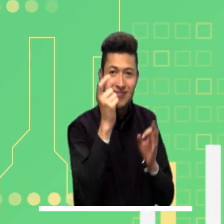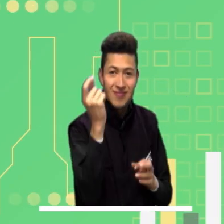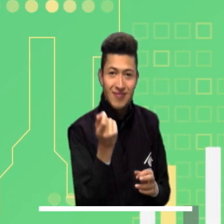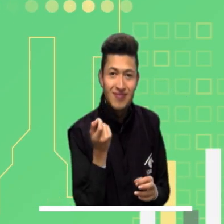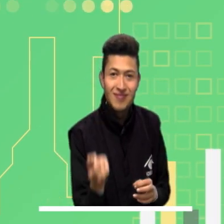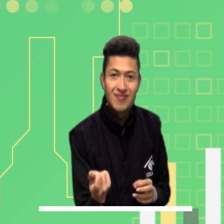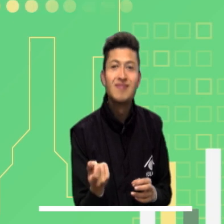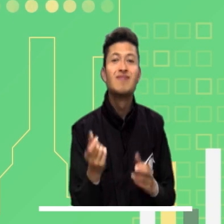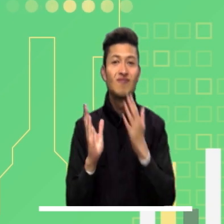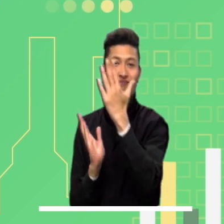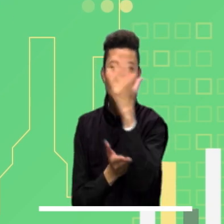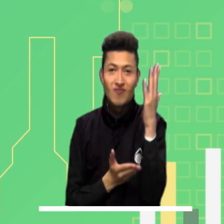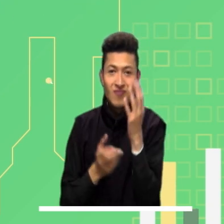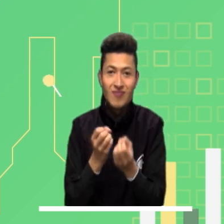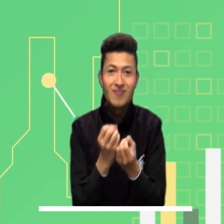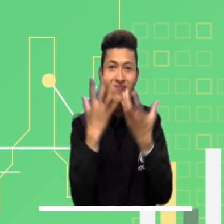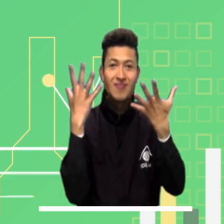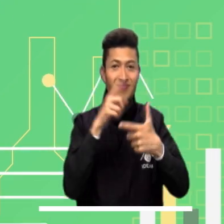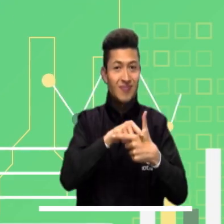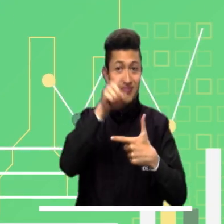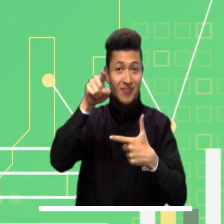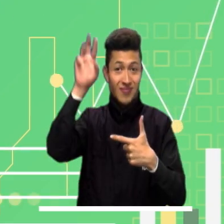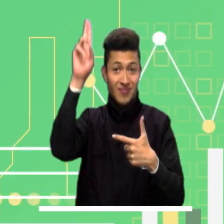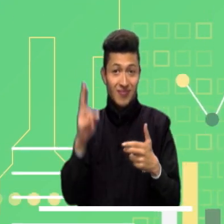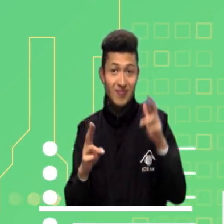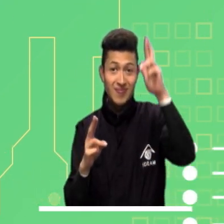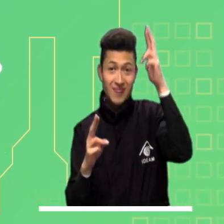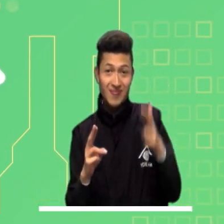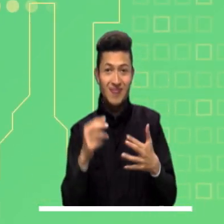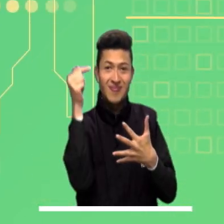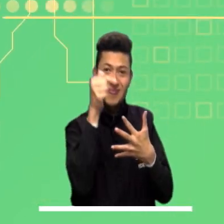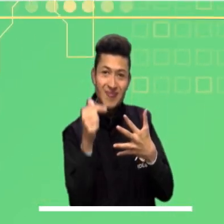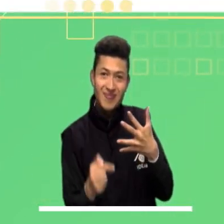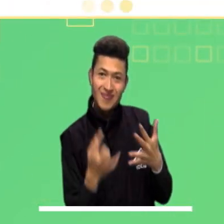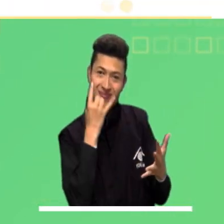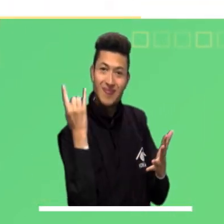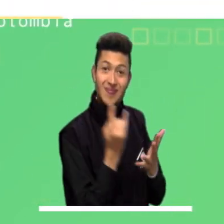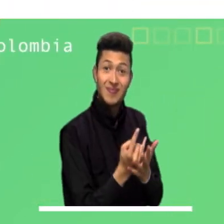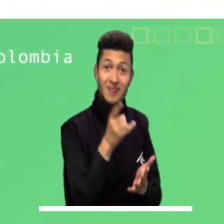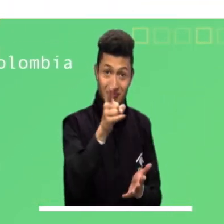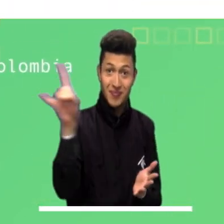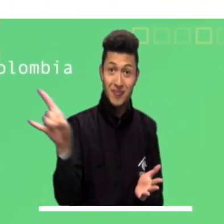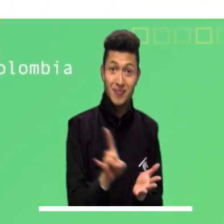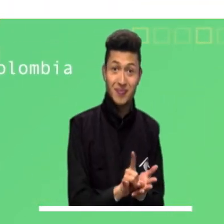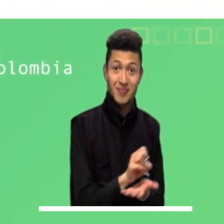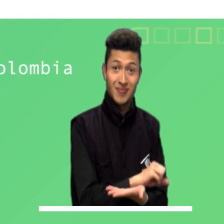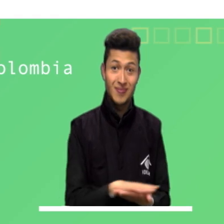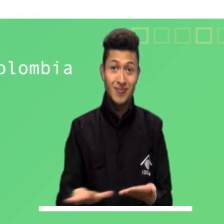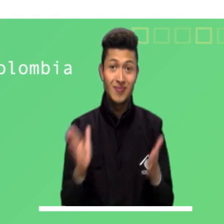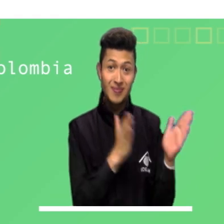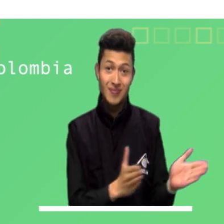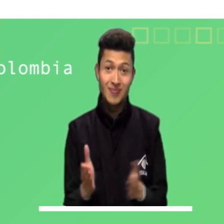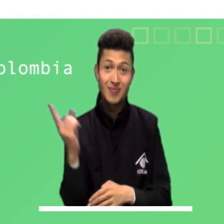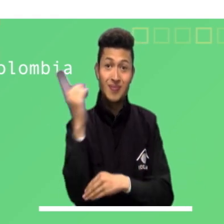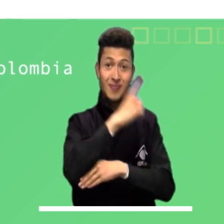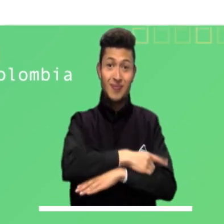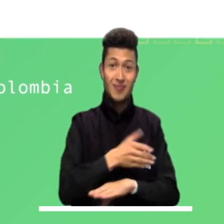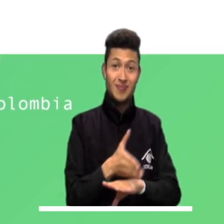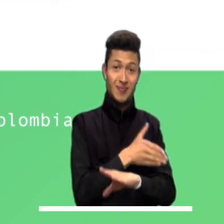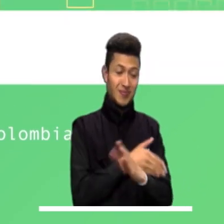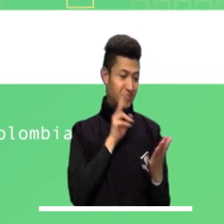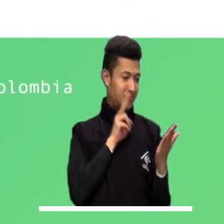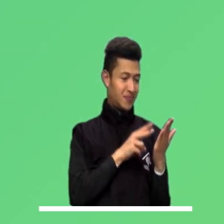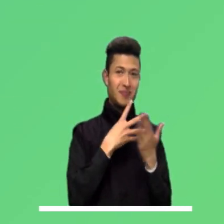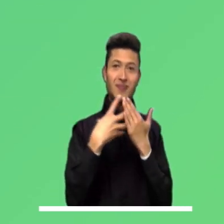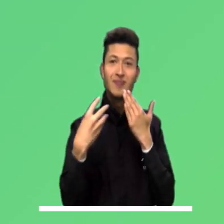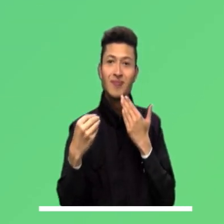alertas tempranas. Información detallada a nivel municipal, cifras de deforestación, estadísticas de rayos y otros datos de